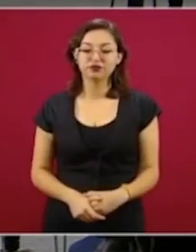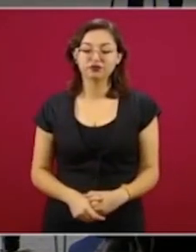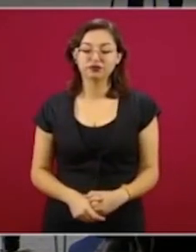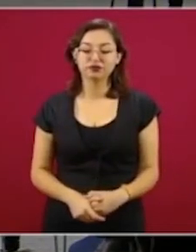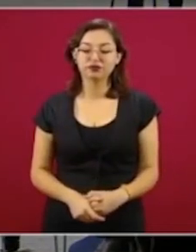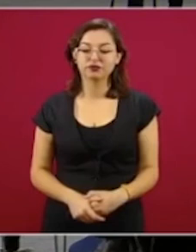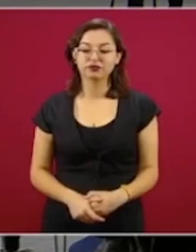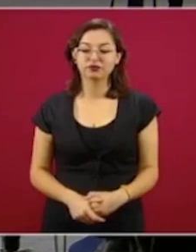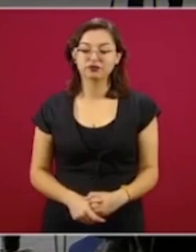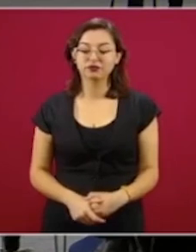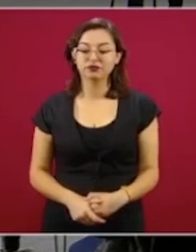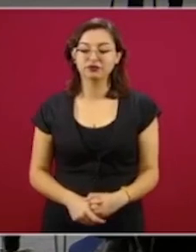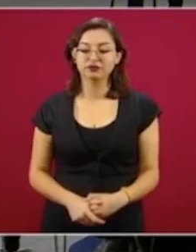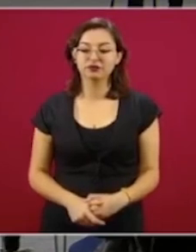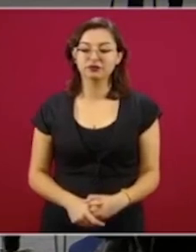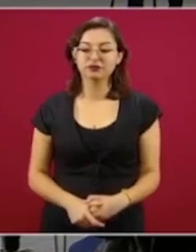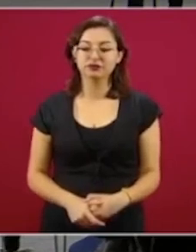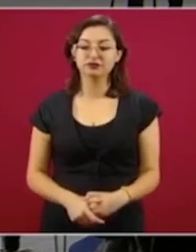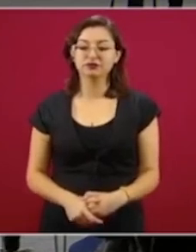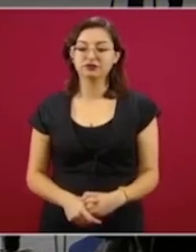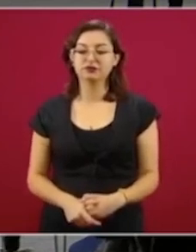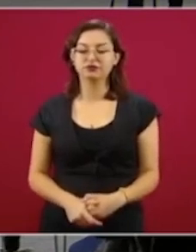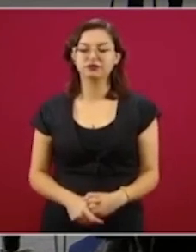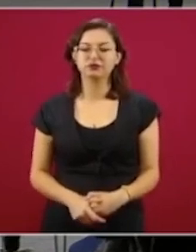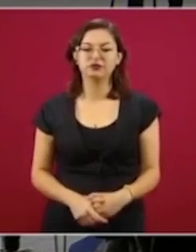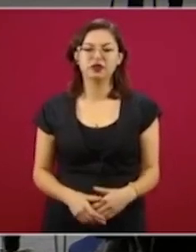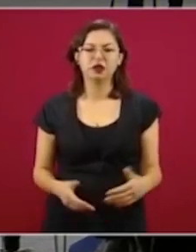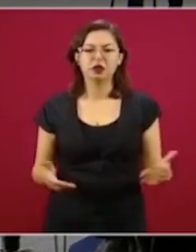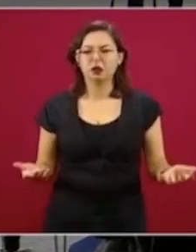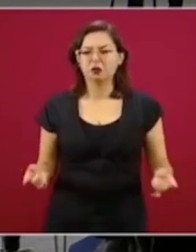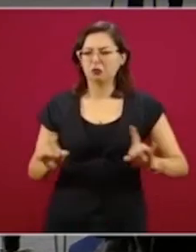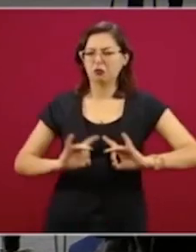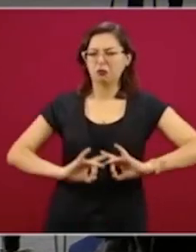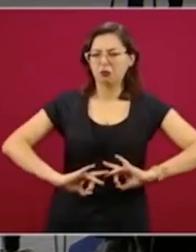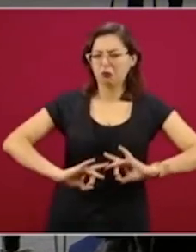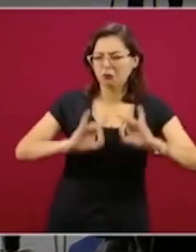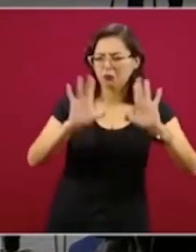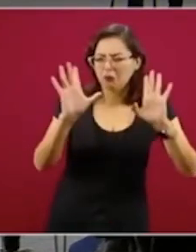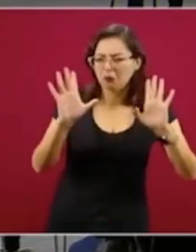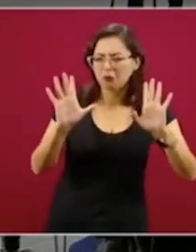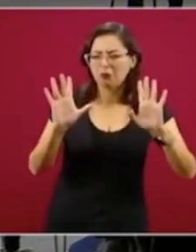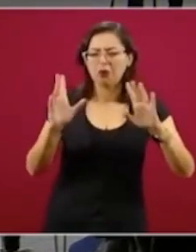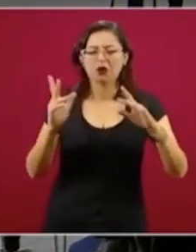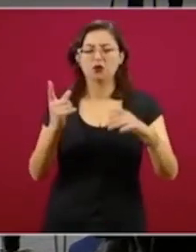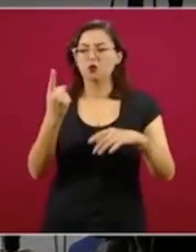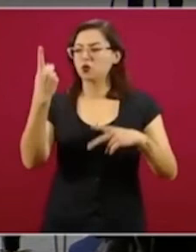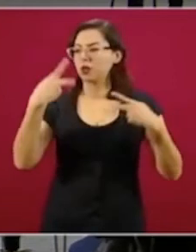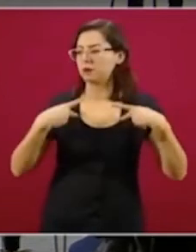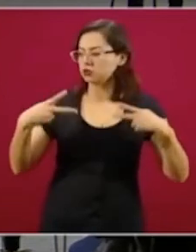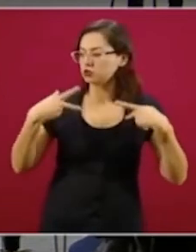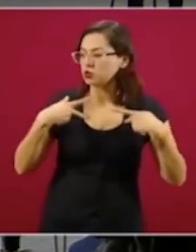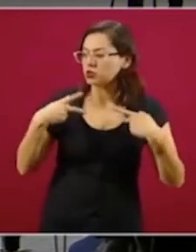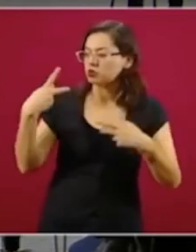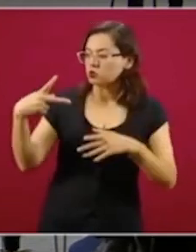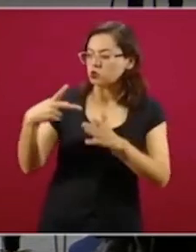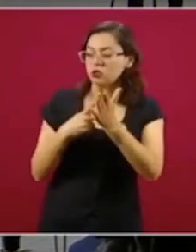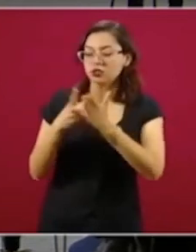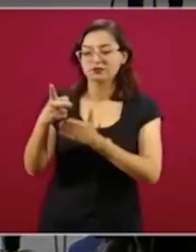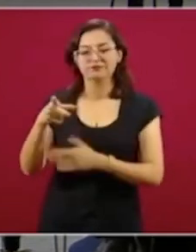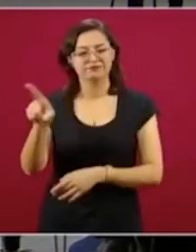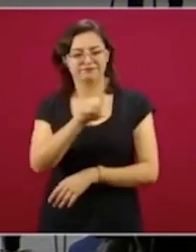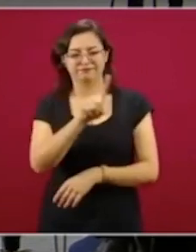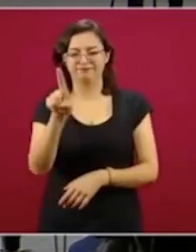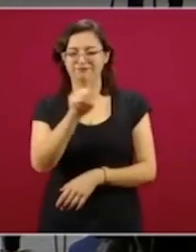de una acción espontánea, del ejercicio de un de un ciudadano, estamos